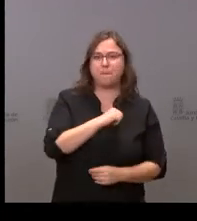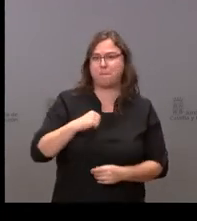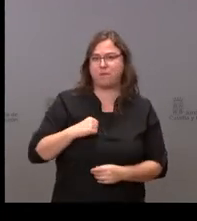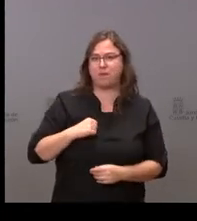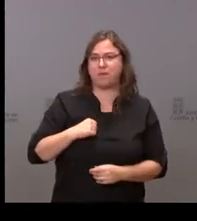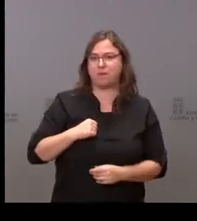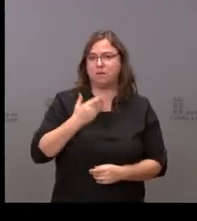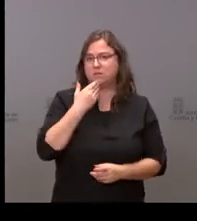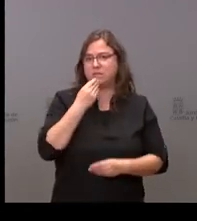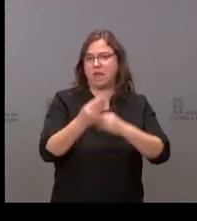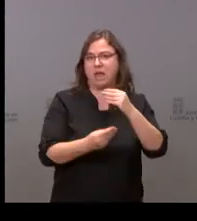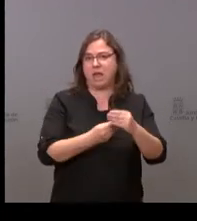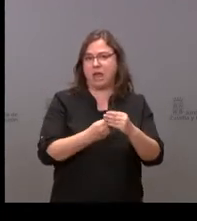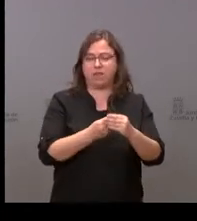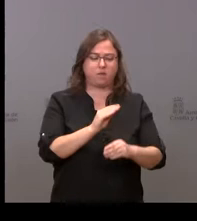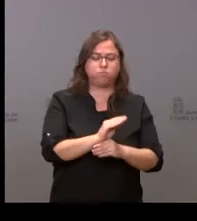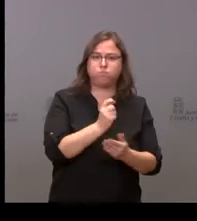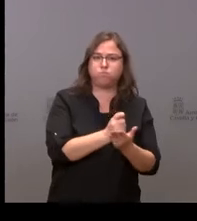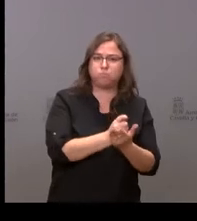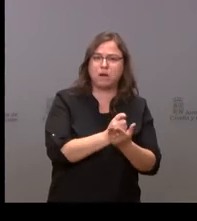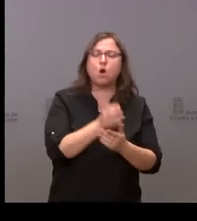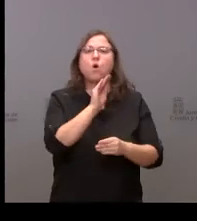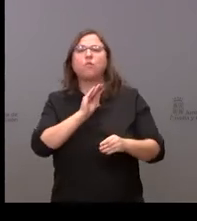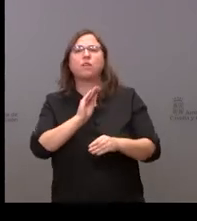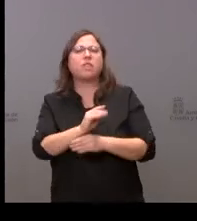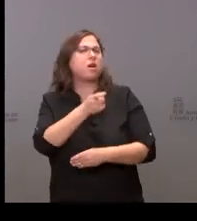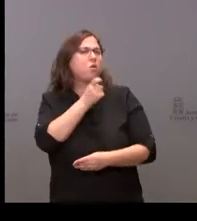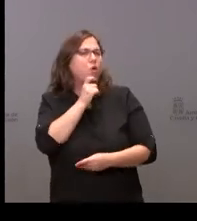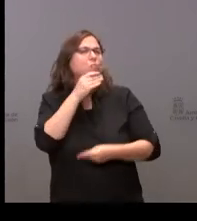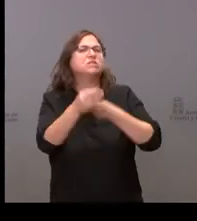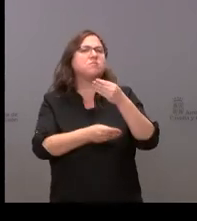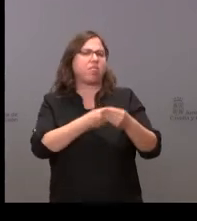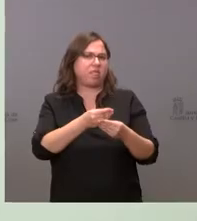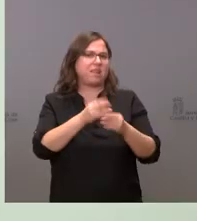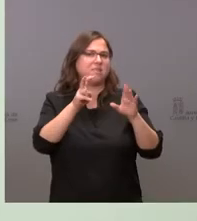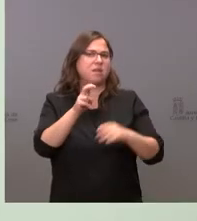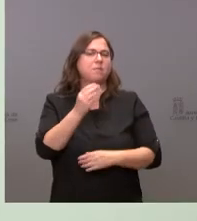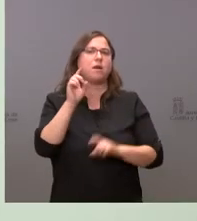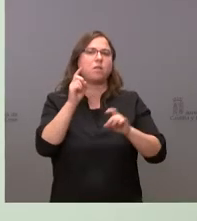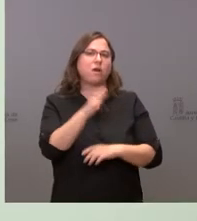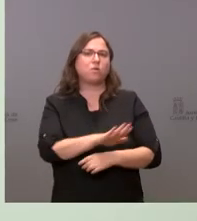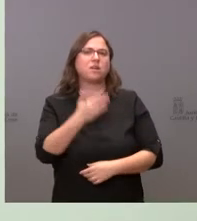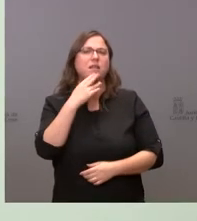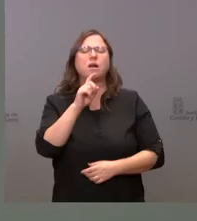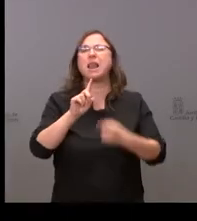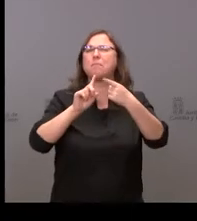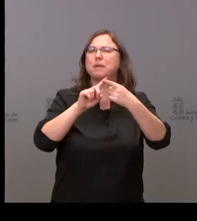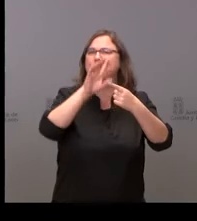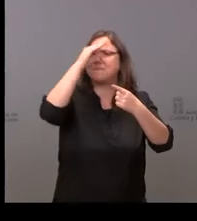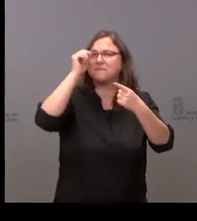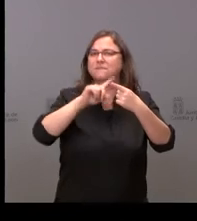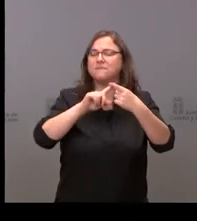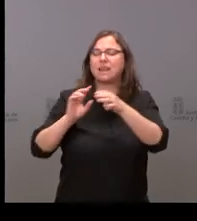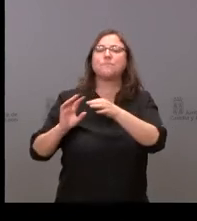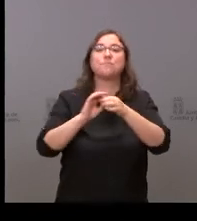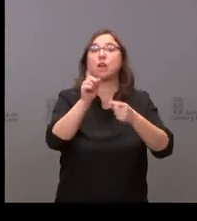llevan a cabo esta función, se va a financiar de alguna manera o cómo se va a articular. Gracias. ¿La primera de las preguntas era? Sobre la sentencia.